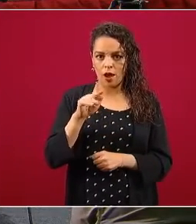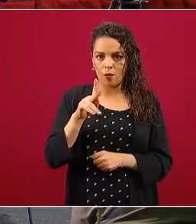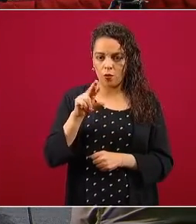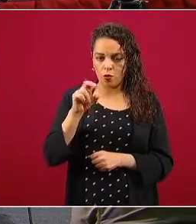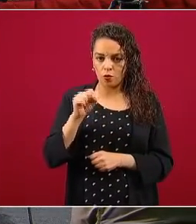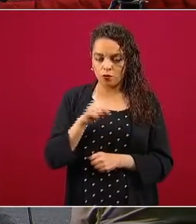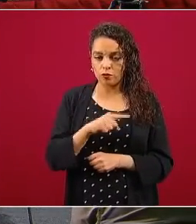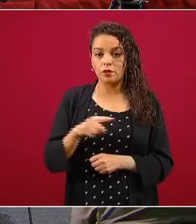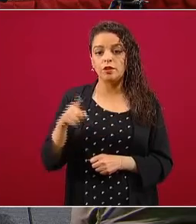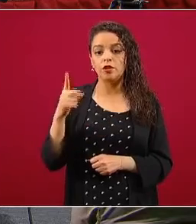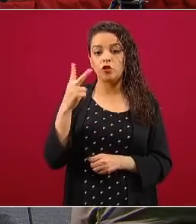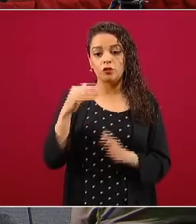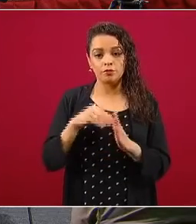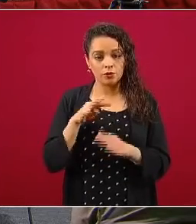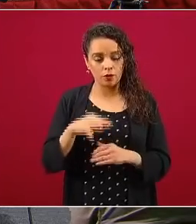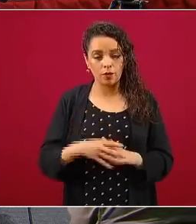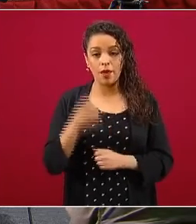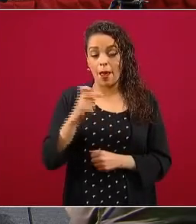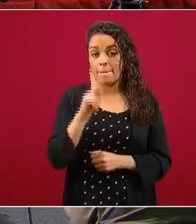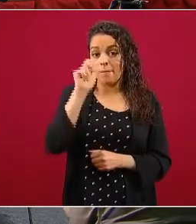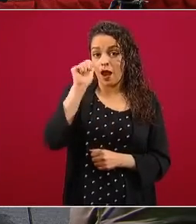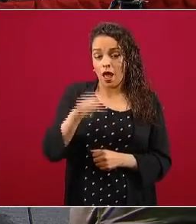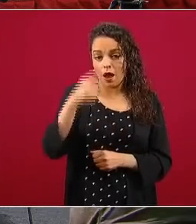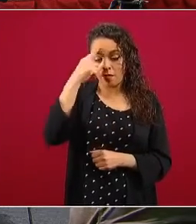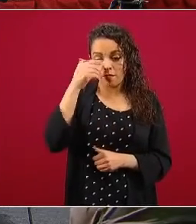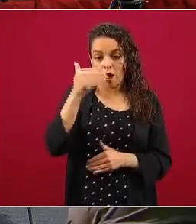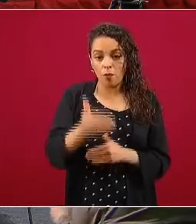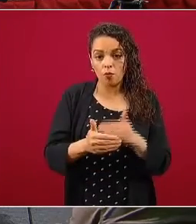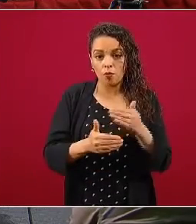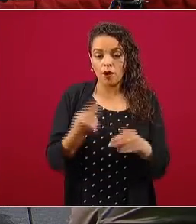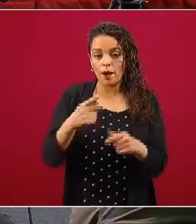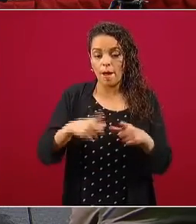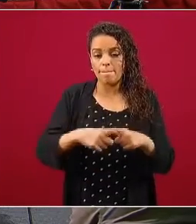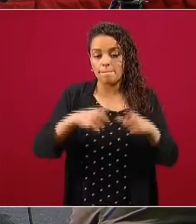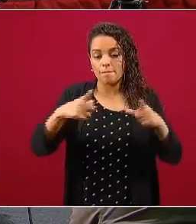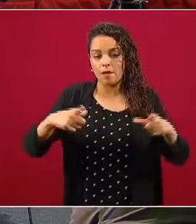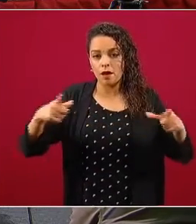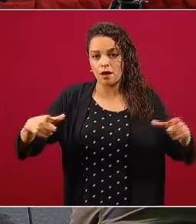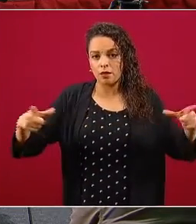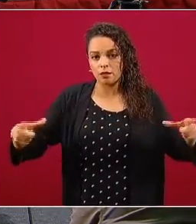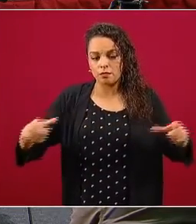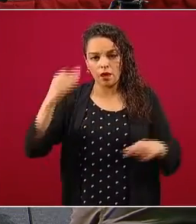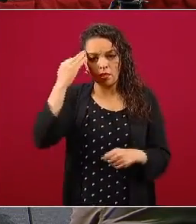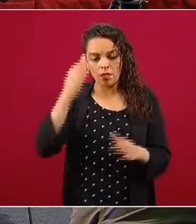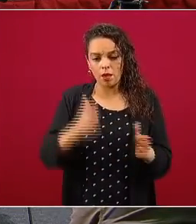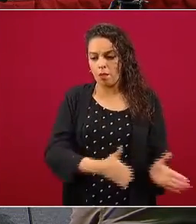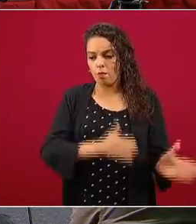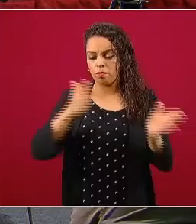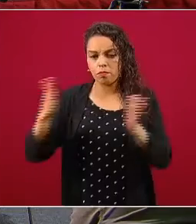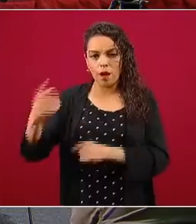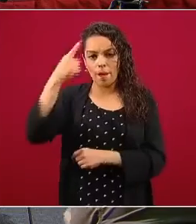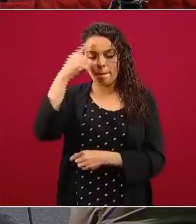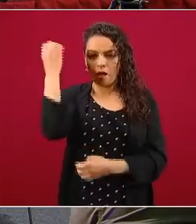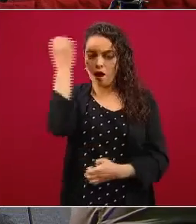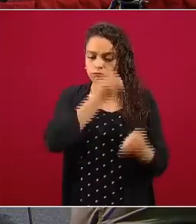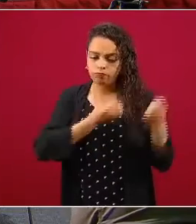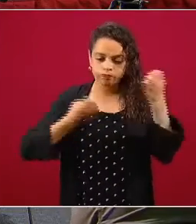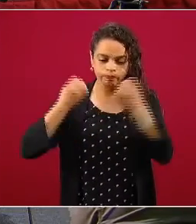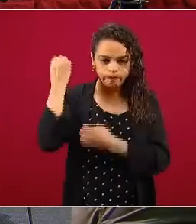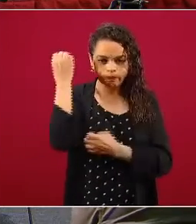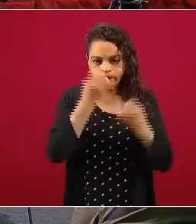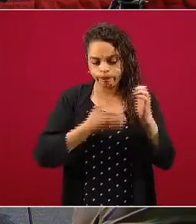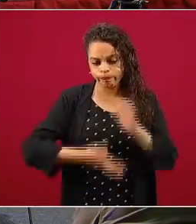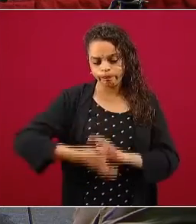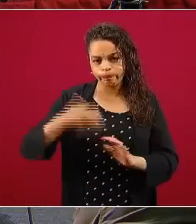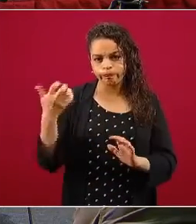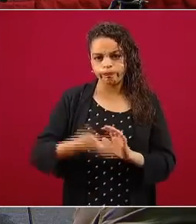Estos planes forman parte de un proceso de ampliación de plazo de exploración. Los dos primeros planes cuentan con la actividad no